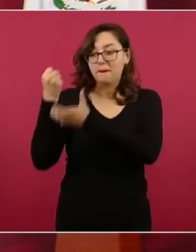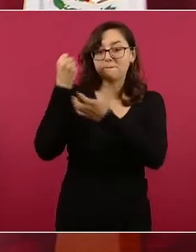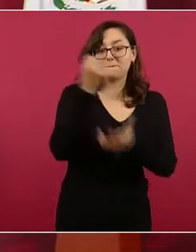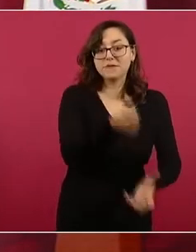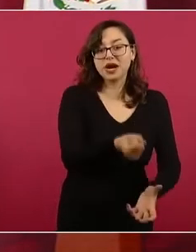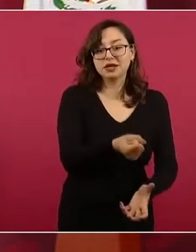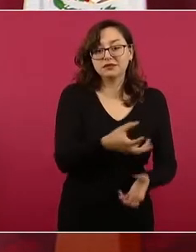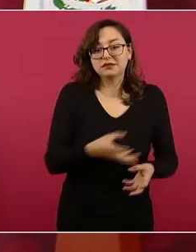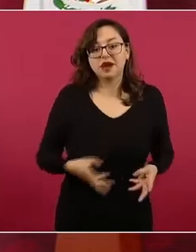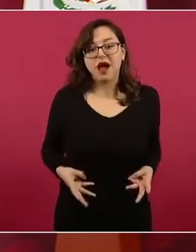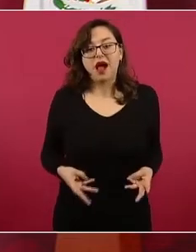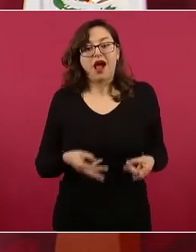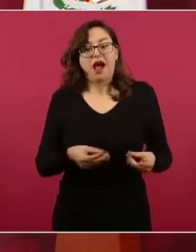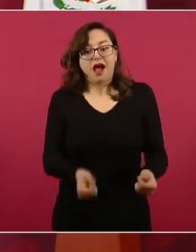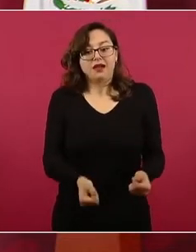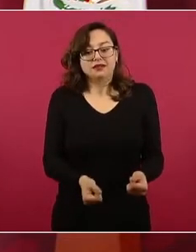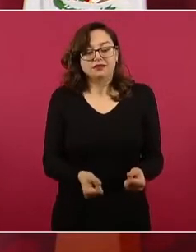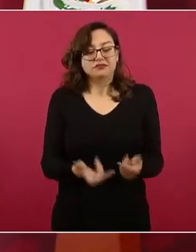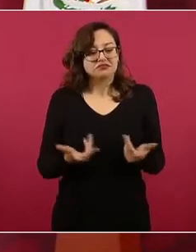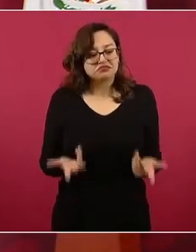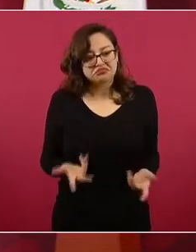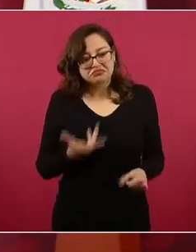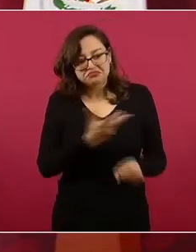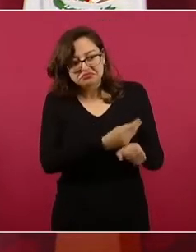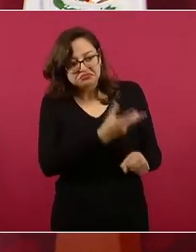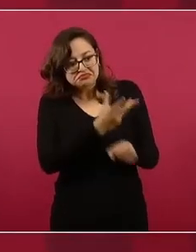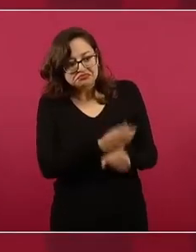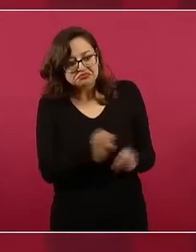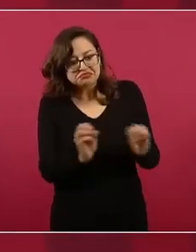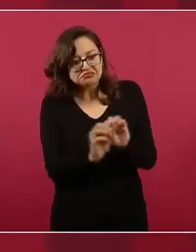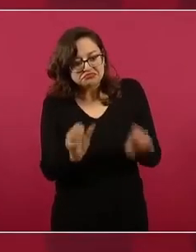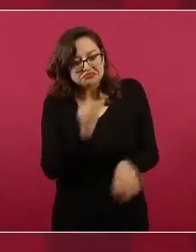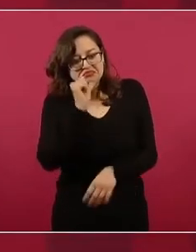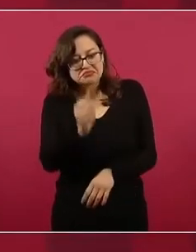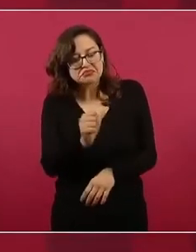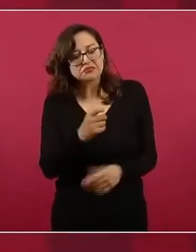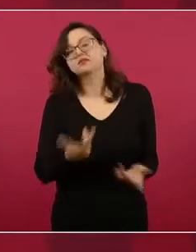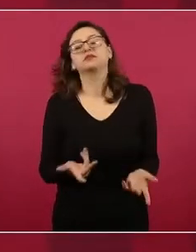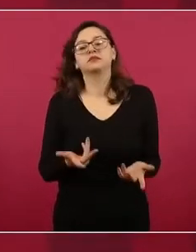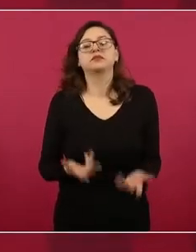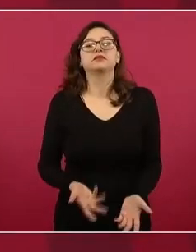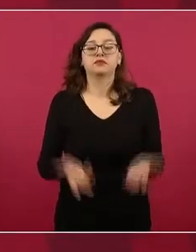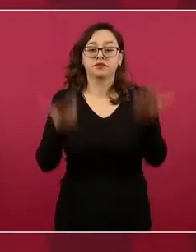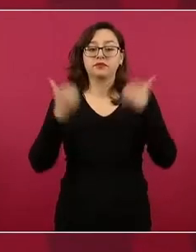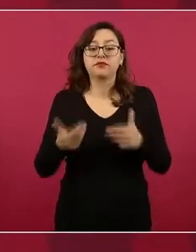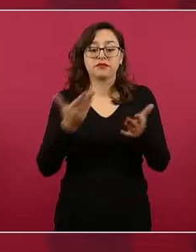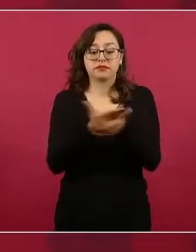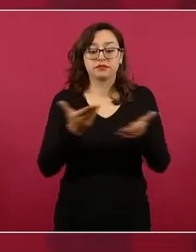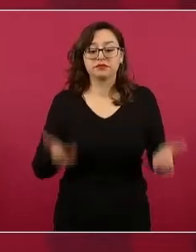Entonces, nosotros no con esa cantidad, con menos porque no hay corrupción.